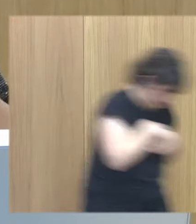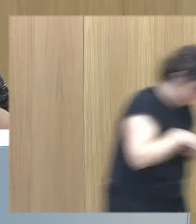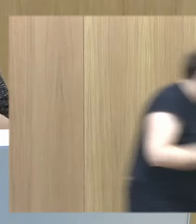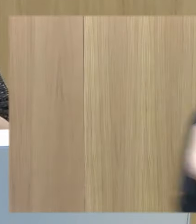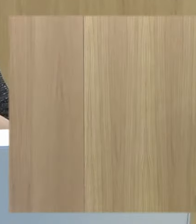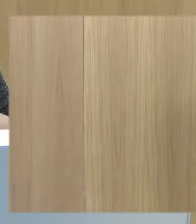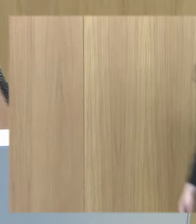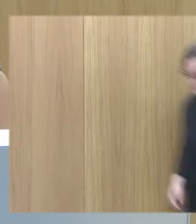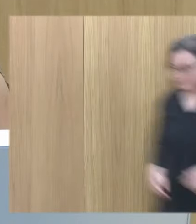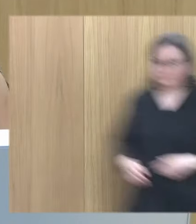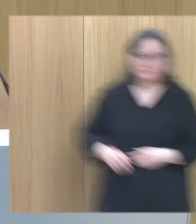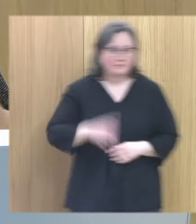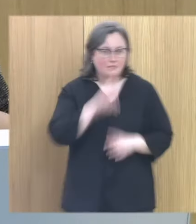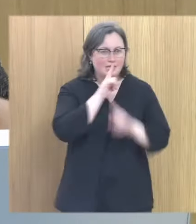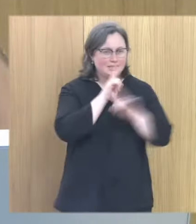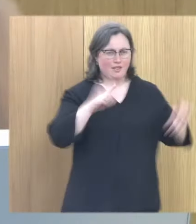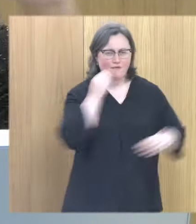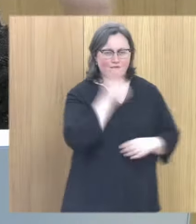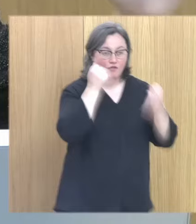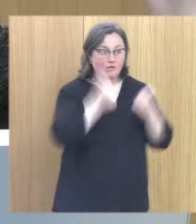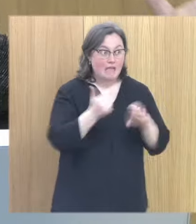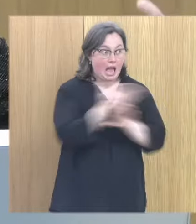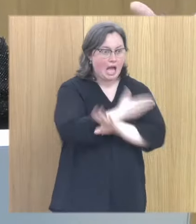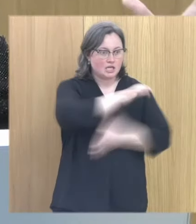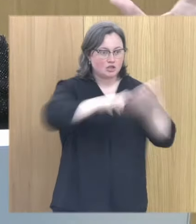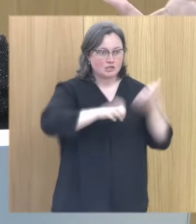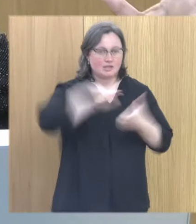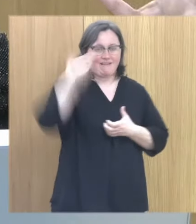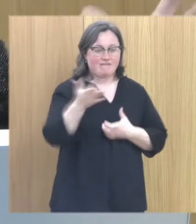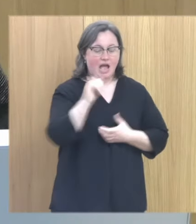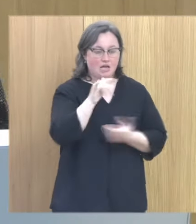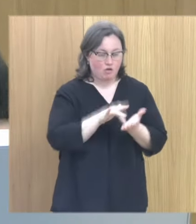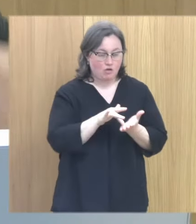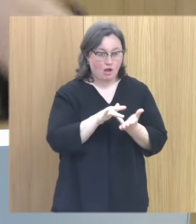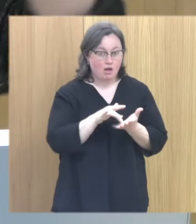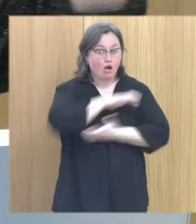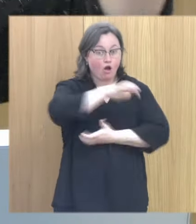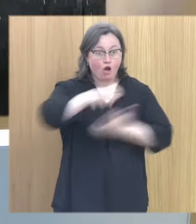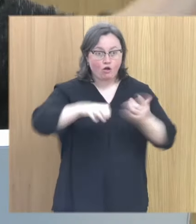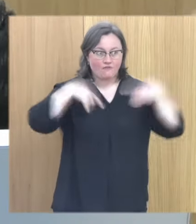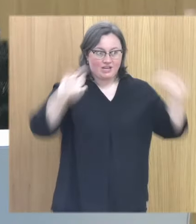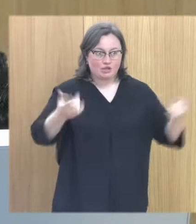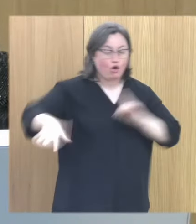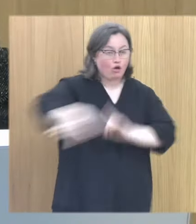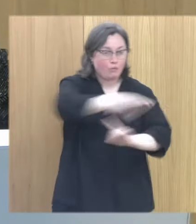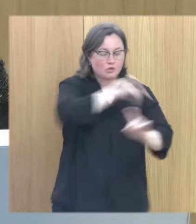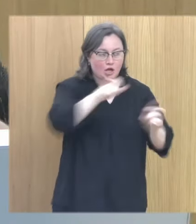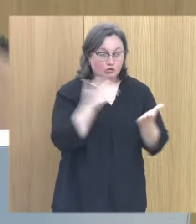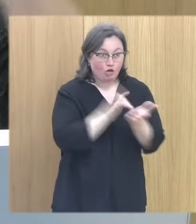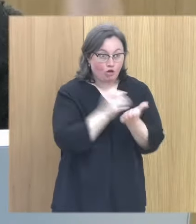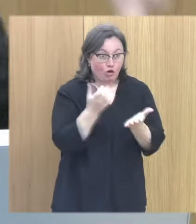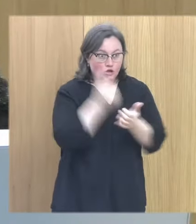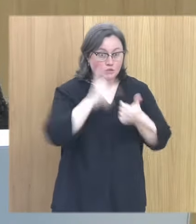antes de ese silencio sepulcral hubo un gran conflicto externalizador hubo un conflicto en el que todo el mundo tal y